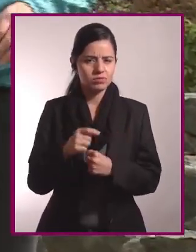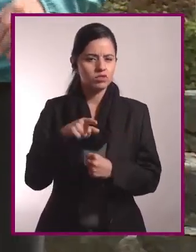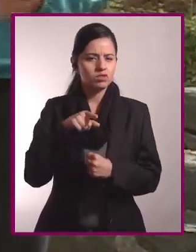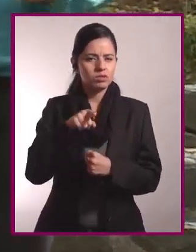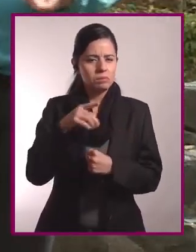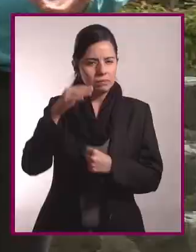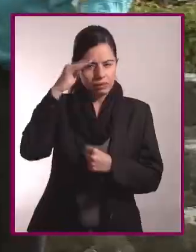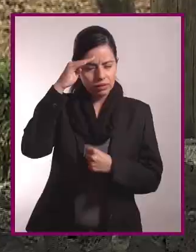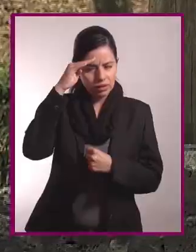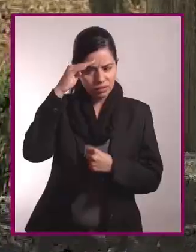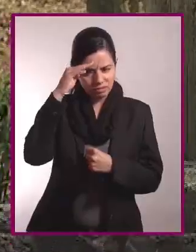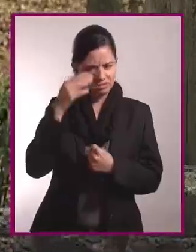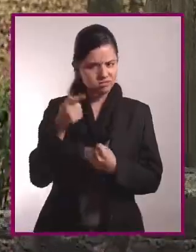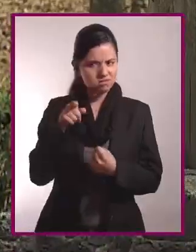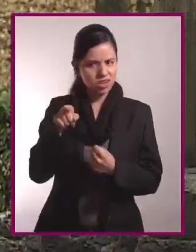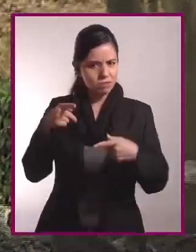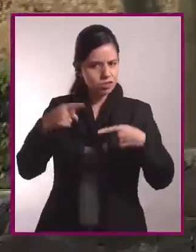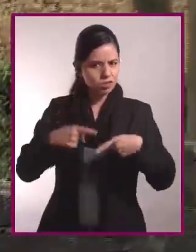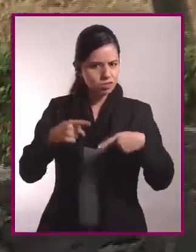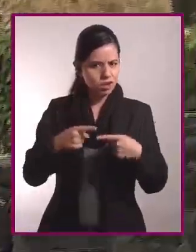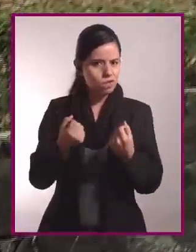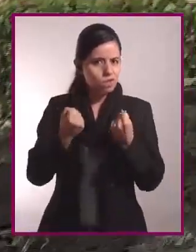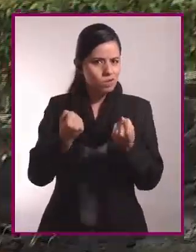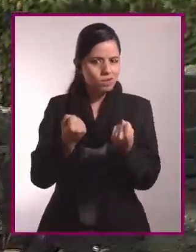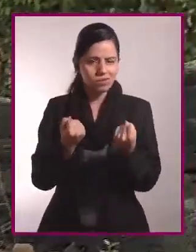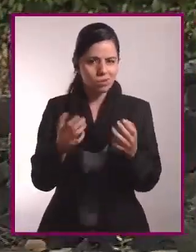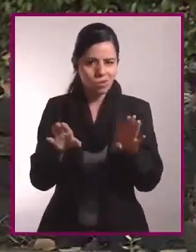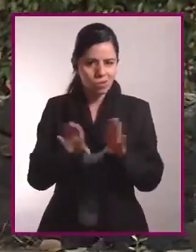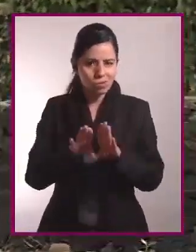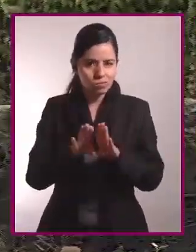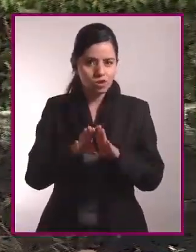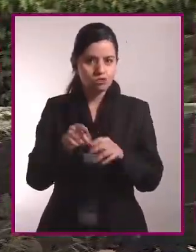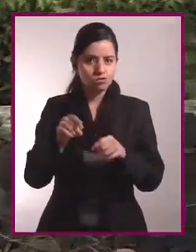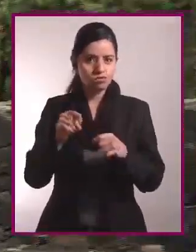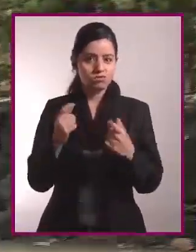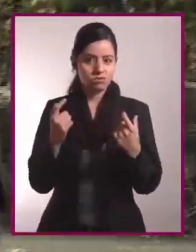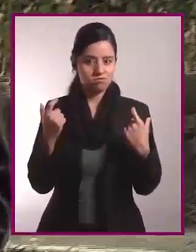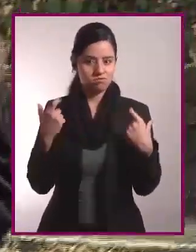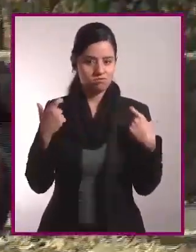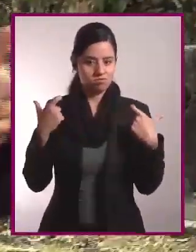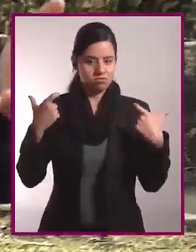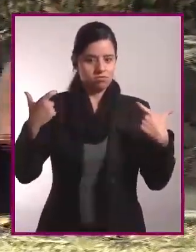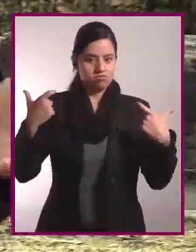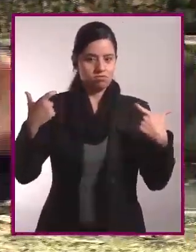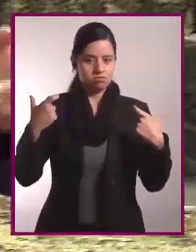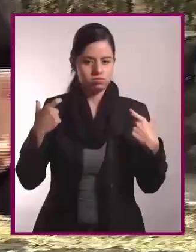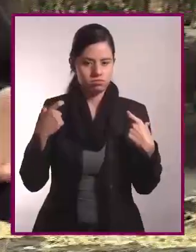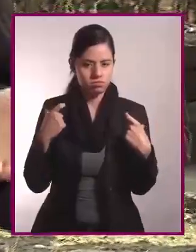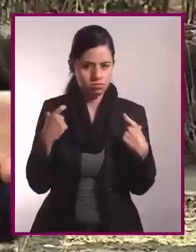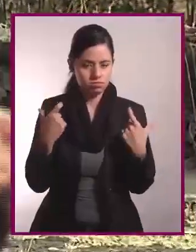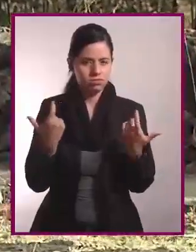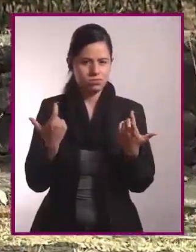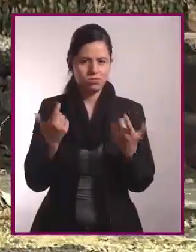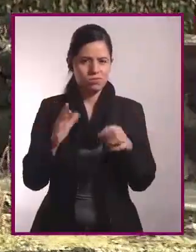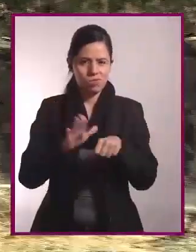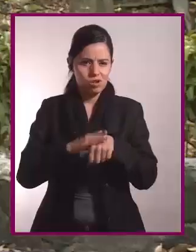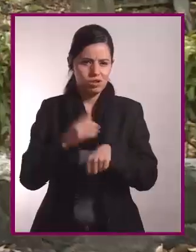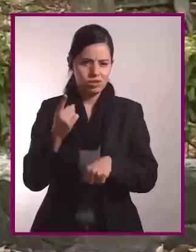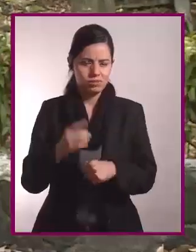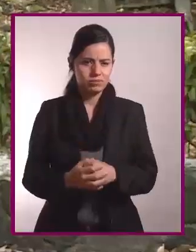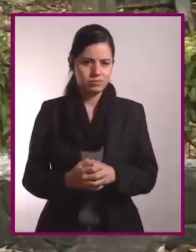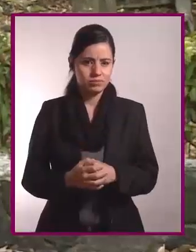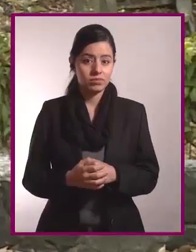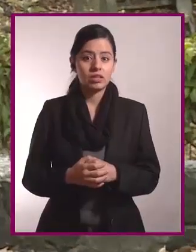una persona sea fuerte? ¿Qué hace que nuestros músculos crezcan de tamaño o disminuyan? ¿Te has preguntado alguna vez qué es un músculo?